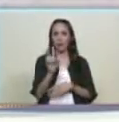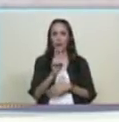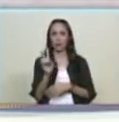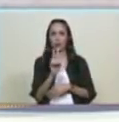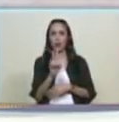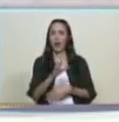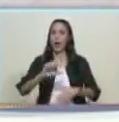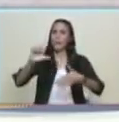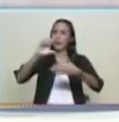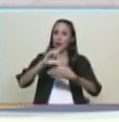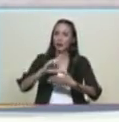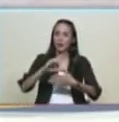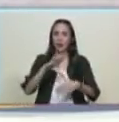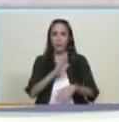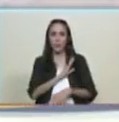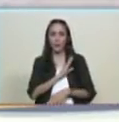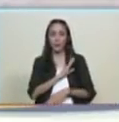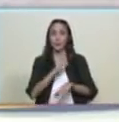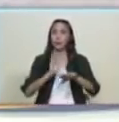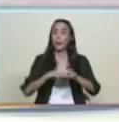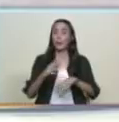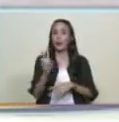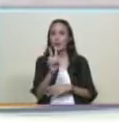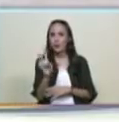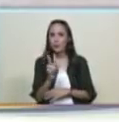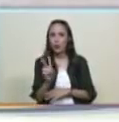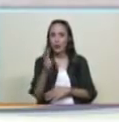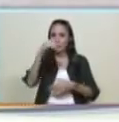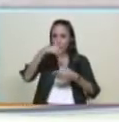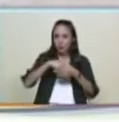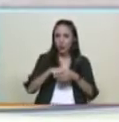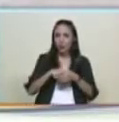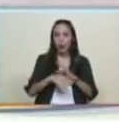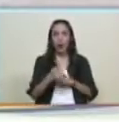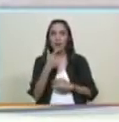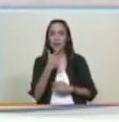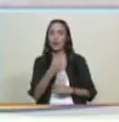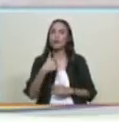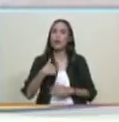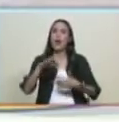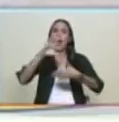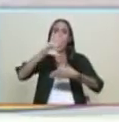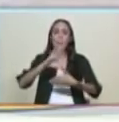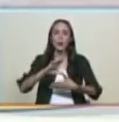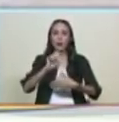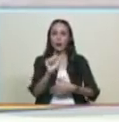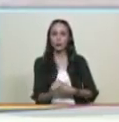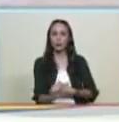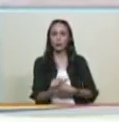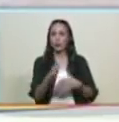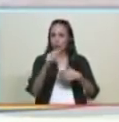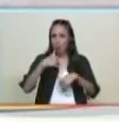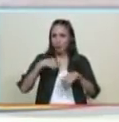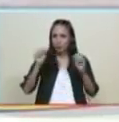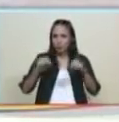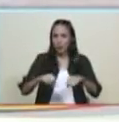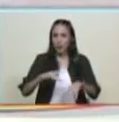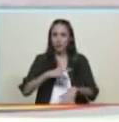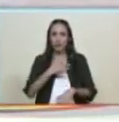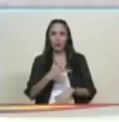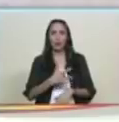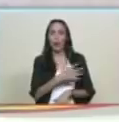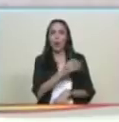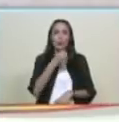porque ser venezolano venezolana es decir ser suramericano es ser latinoamericano sentirse